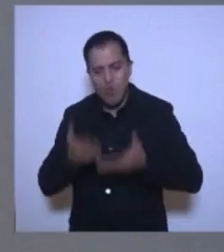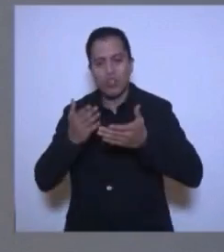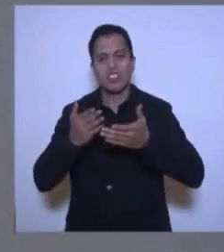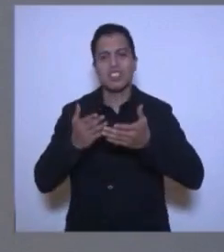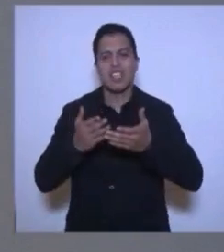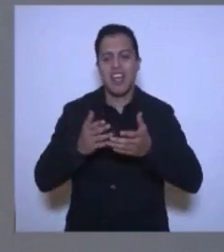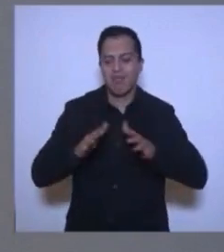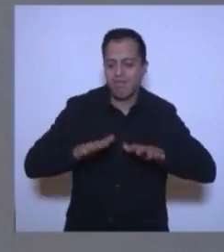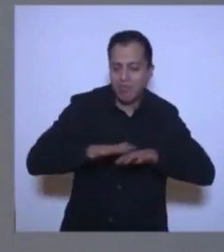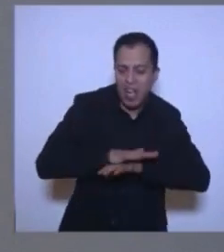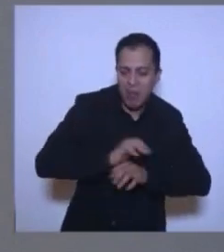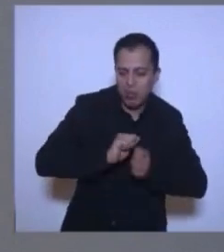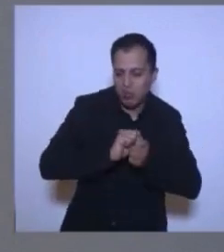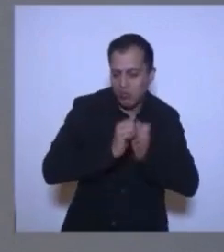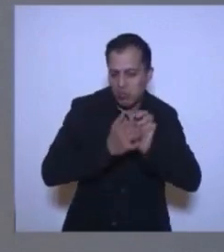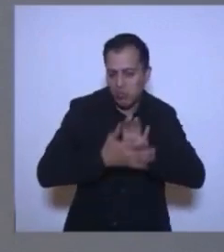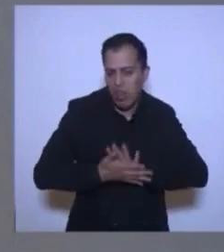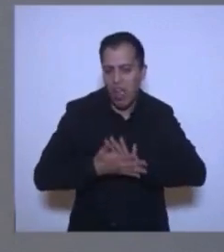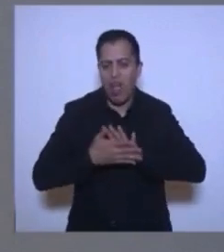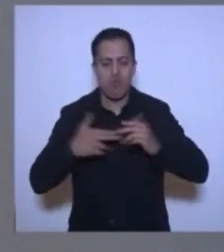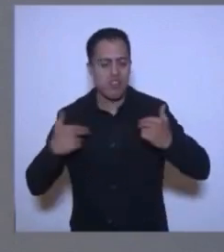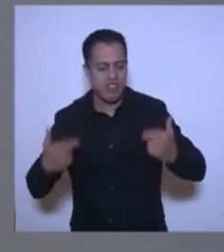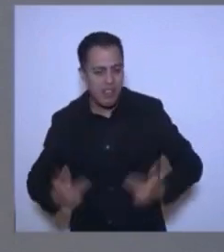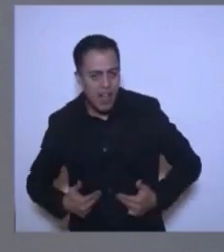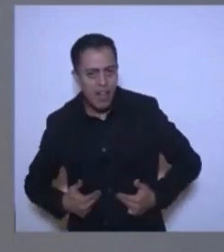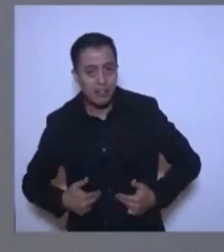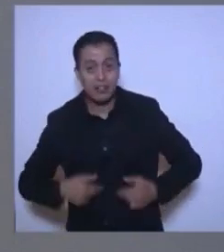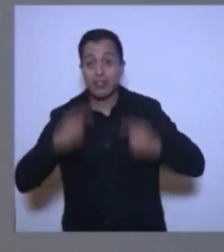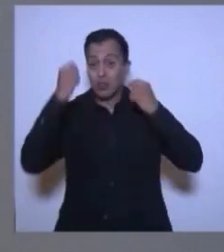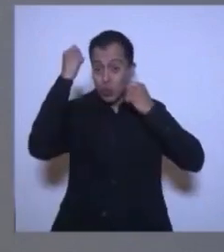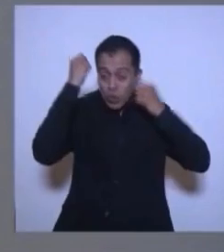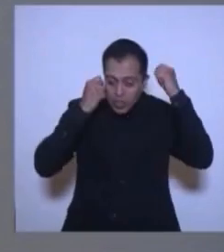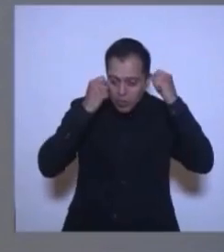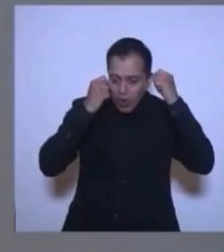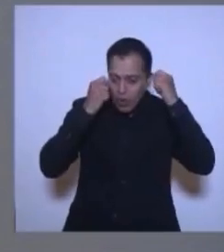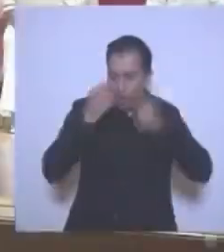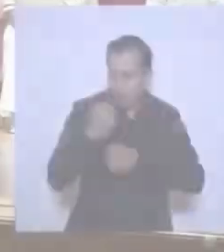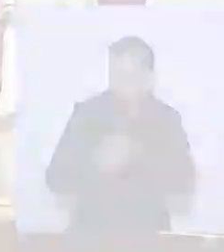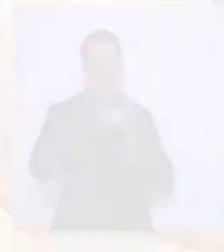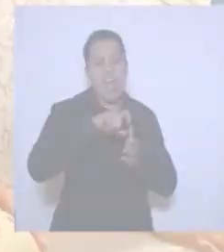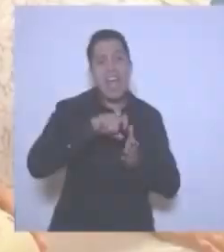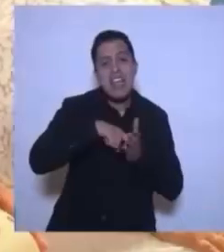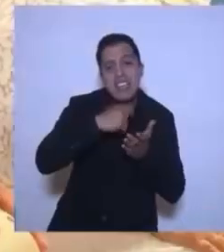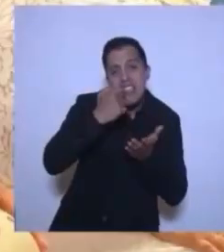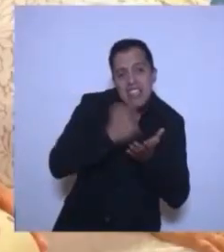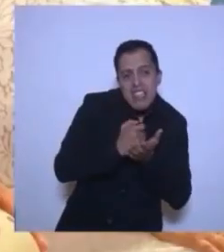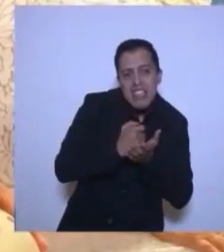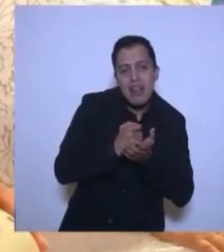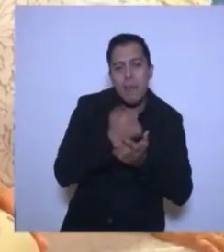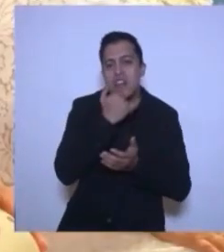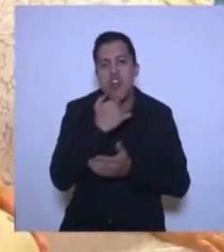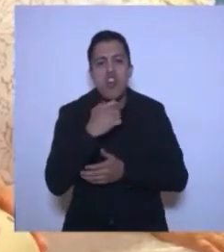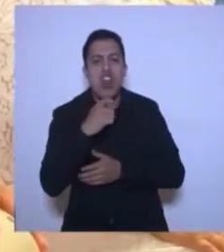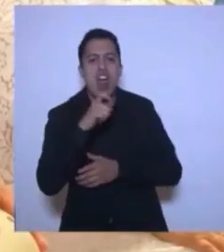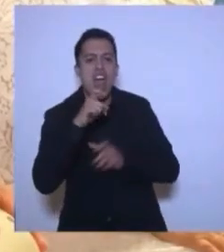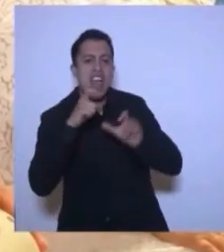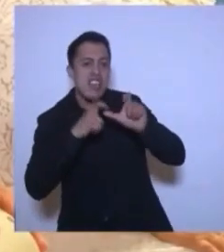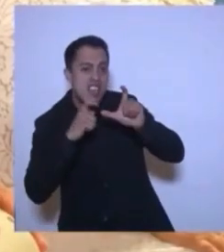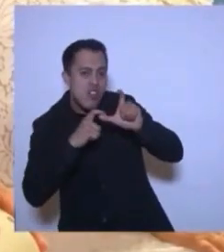humanidad y el turismo es una oportunidad para verla. Sin dejar pasar